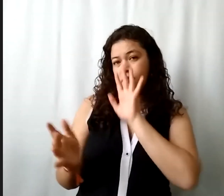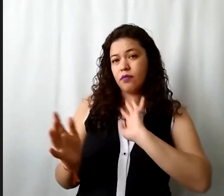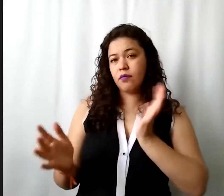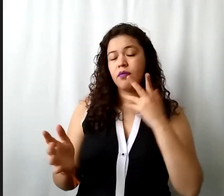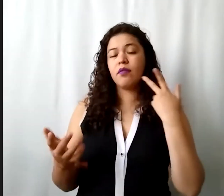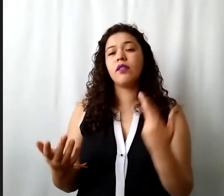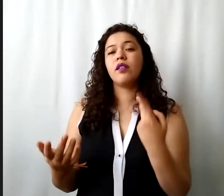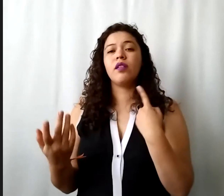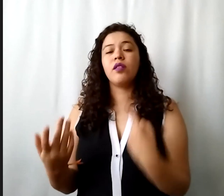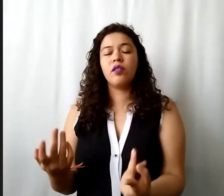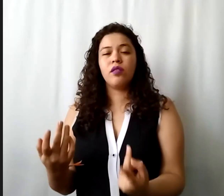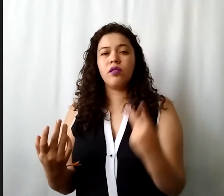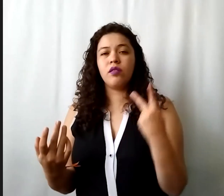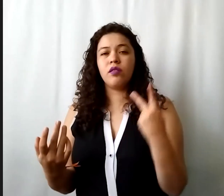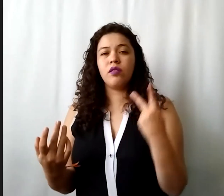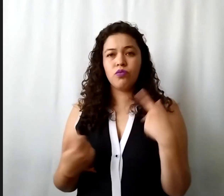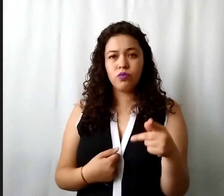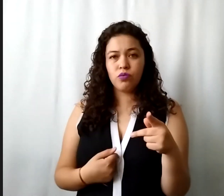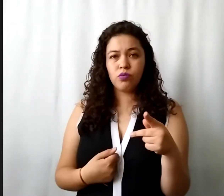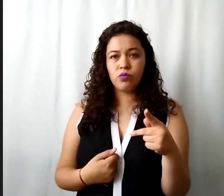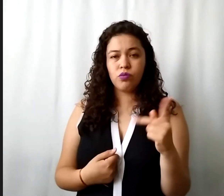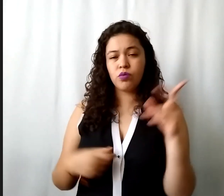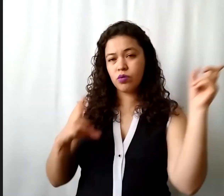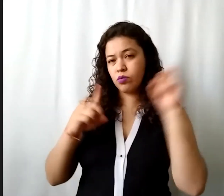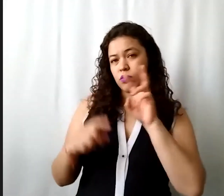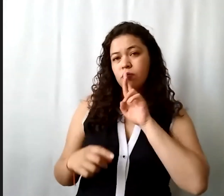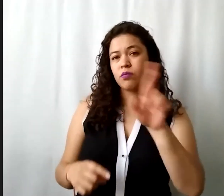solventar dichas dudas